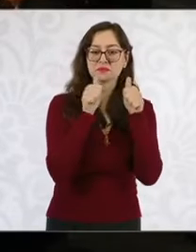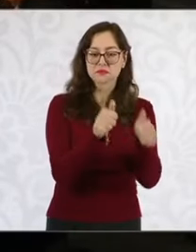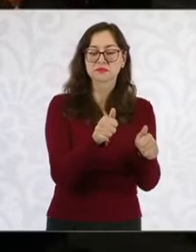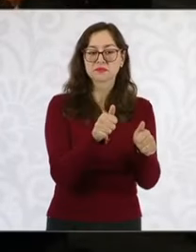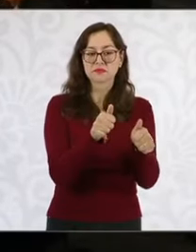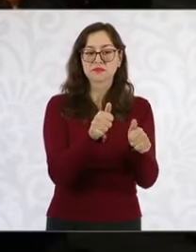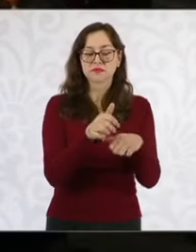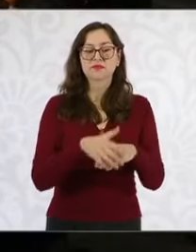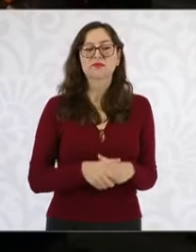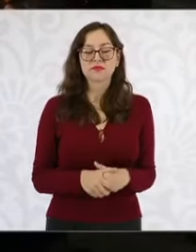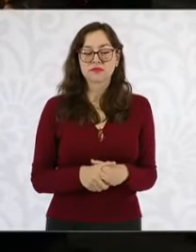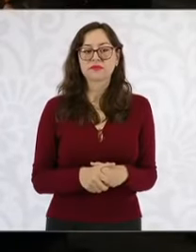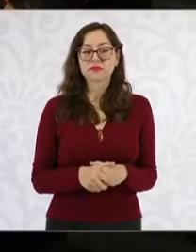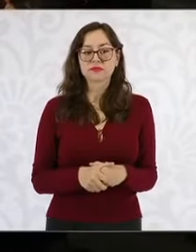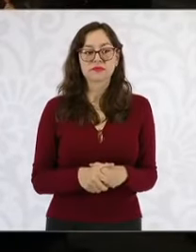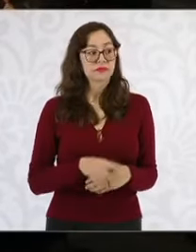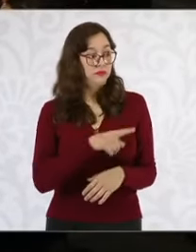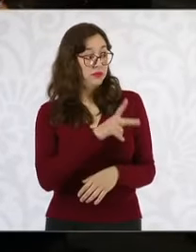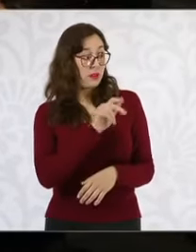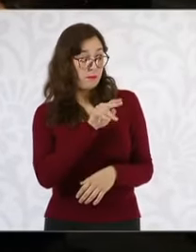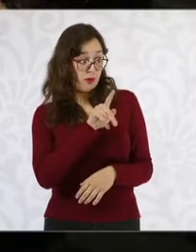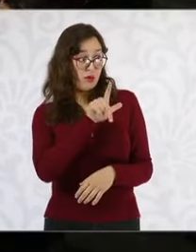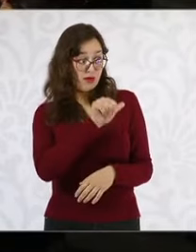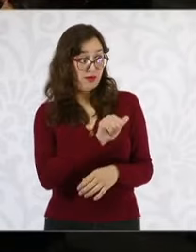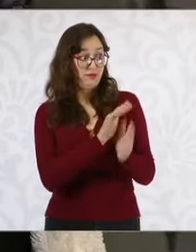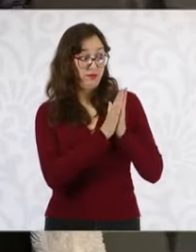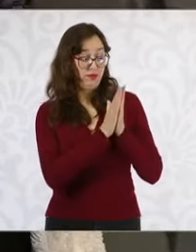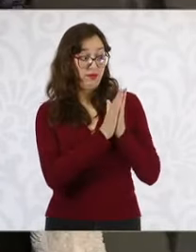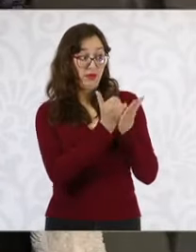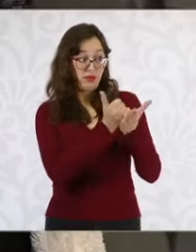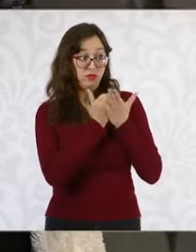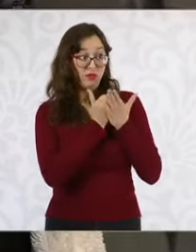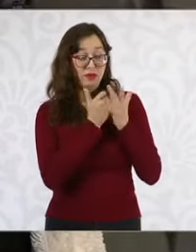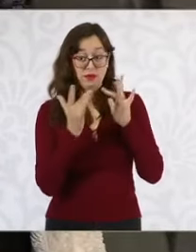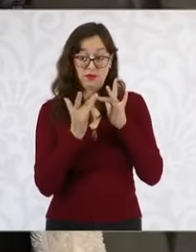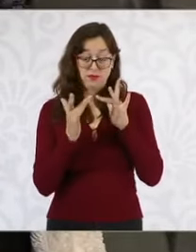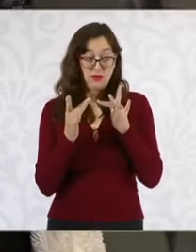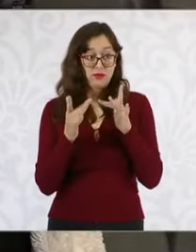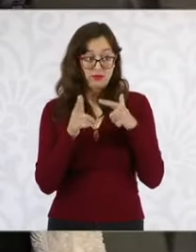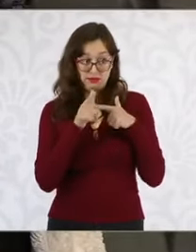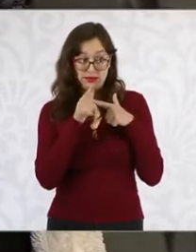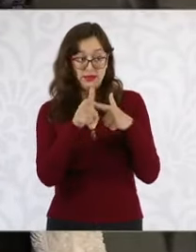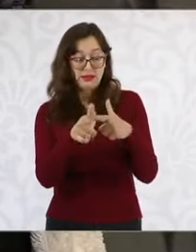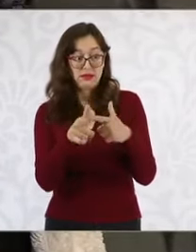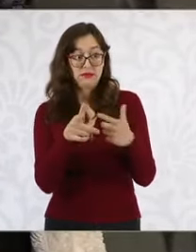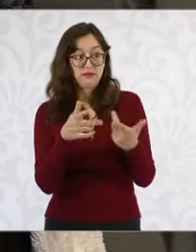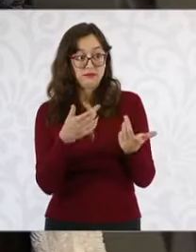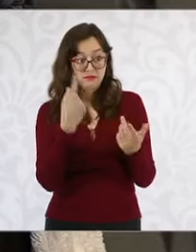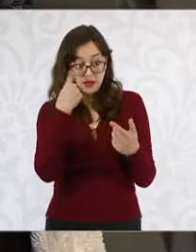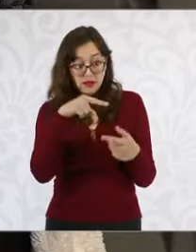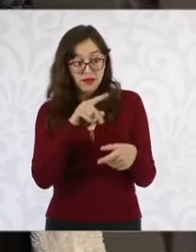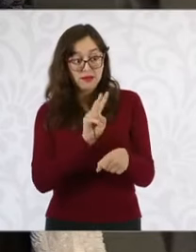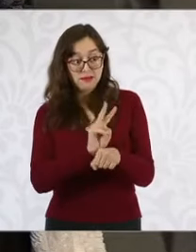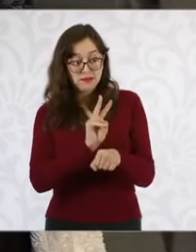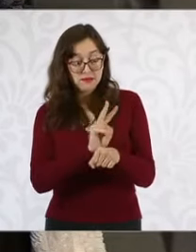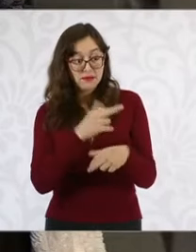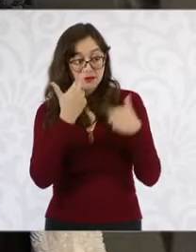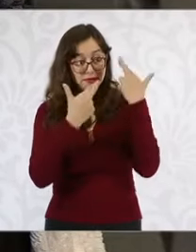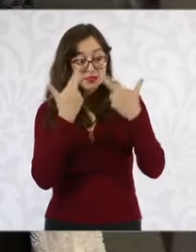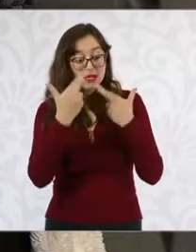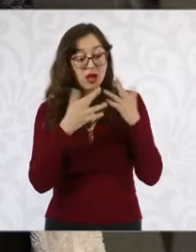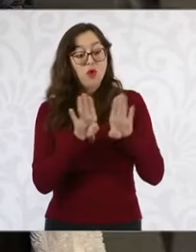le damos seguimiento ahí, si me ayudas, Paulina, para que le demos seguimiento a las solicitudes. Y con gusto